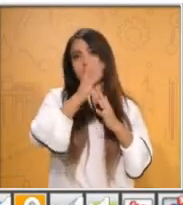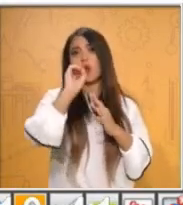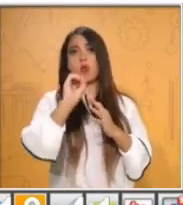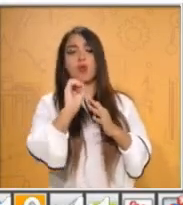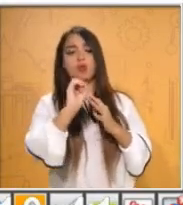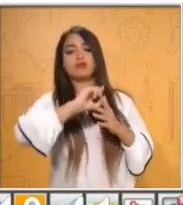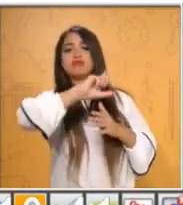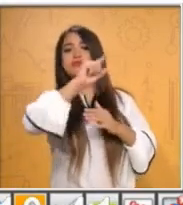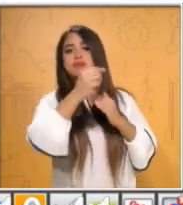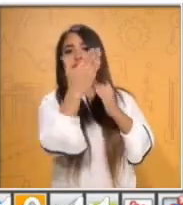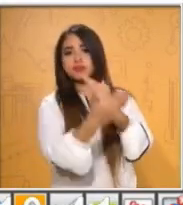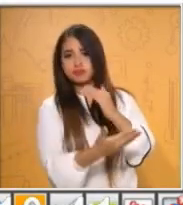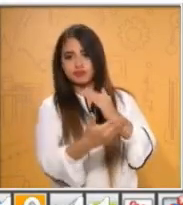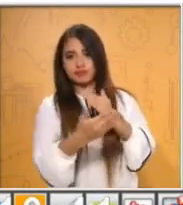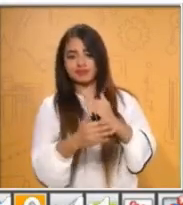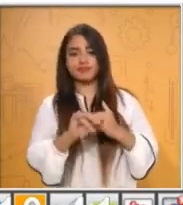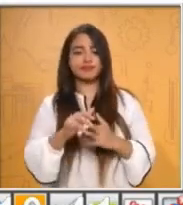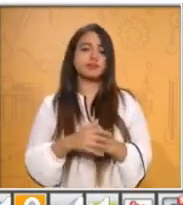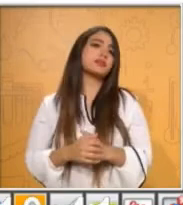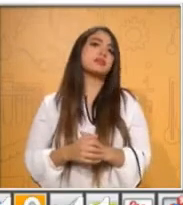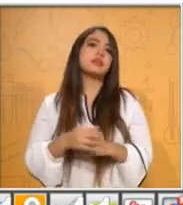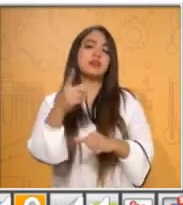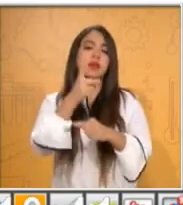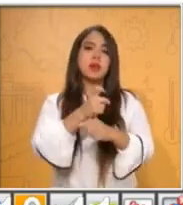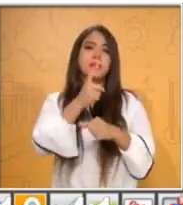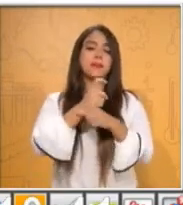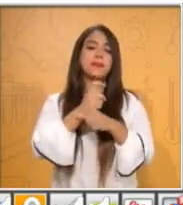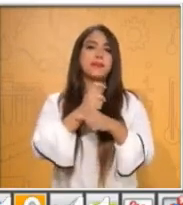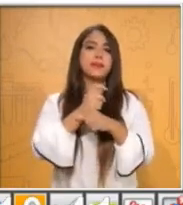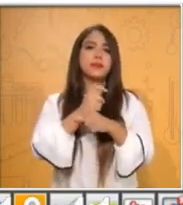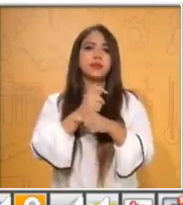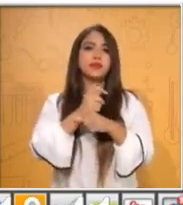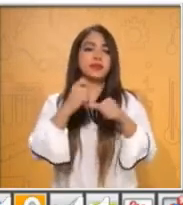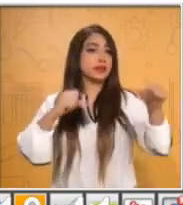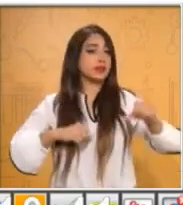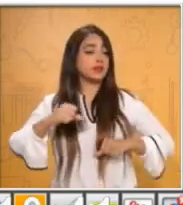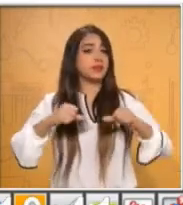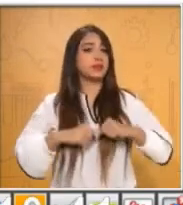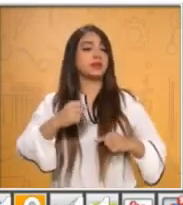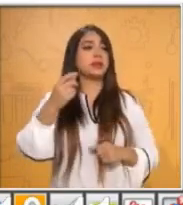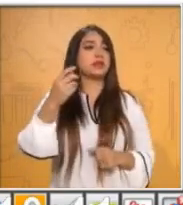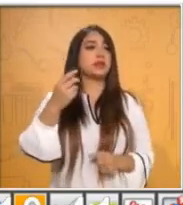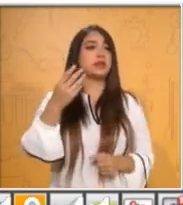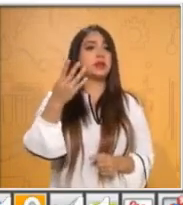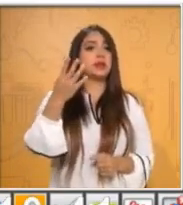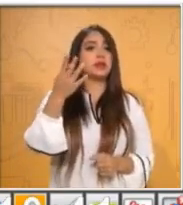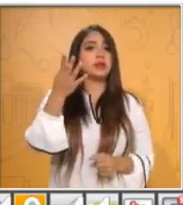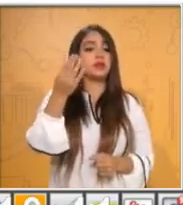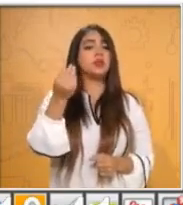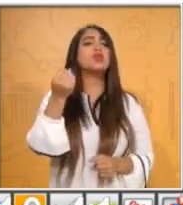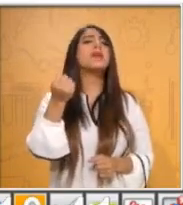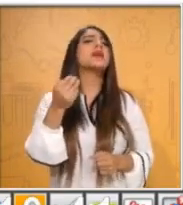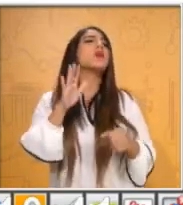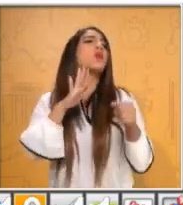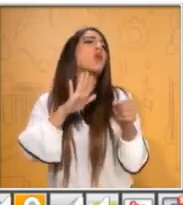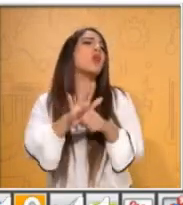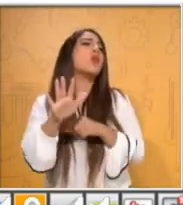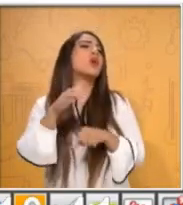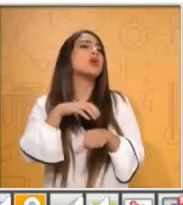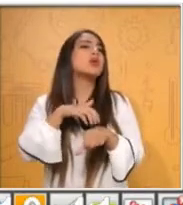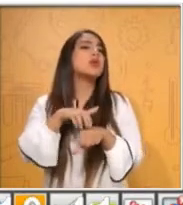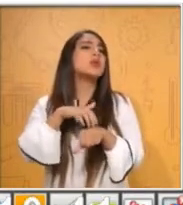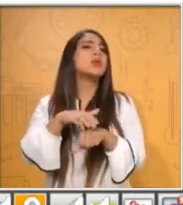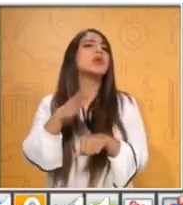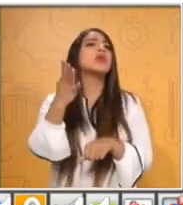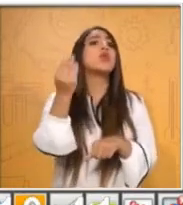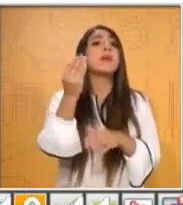números que te marcamos. En el primer ejercicio está el 9. ¿Qué número está antes que el 9? ¿Qué